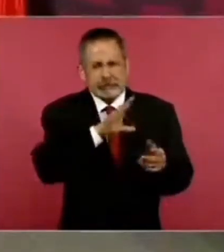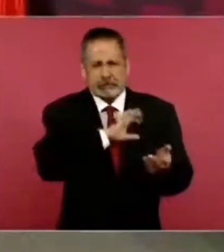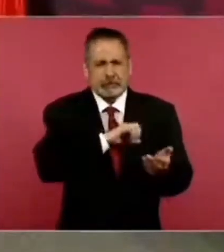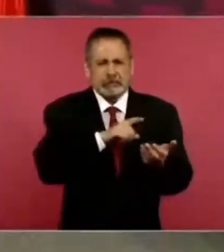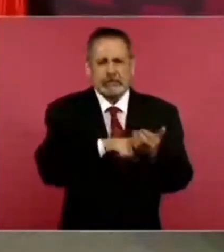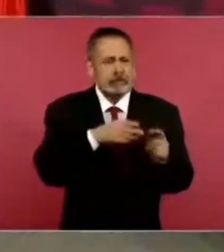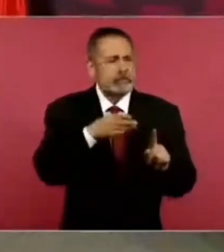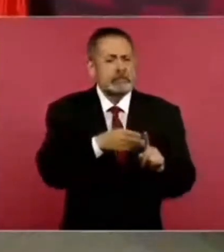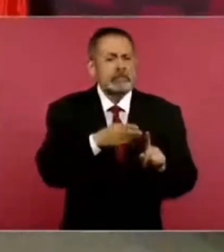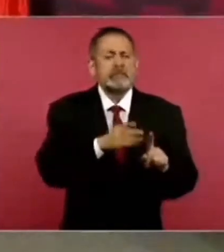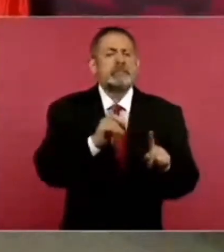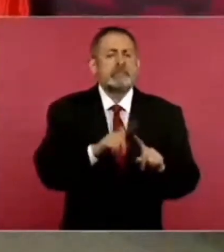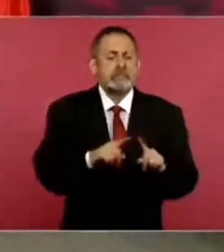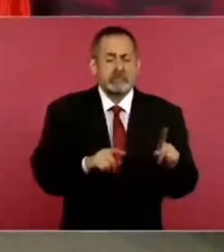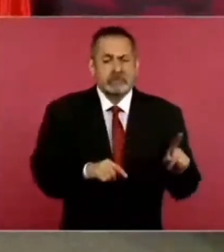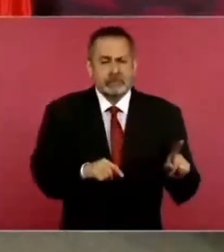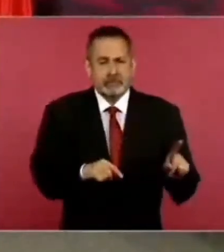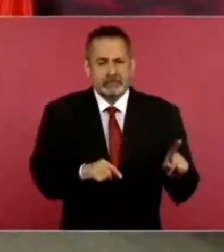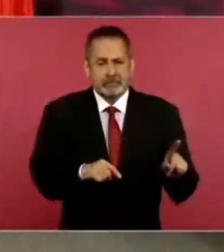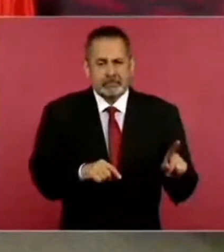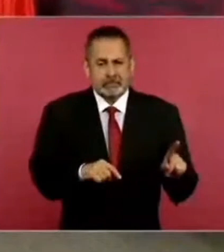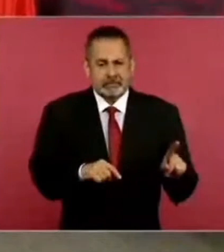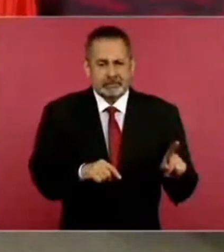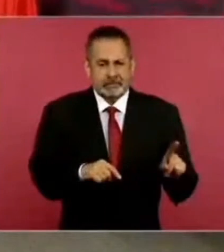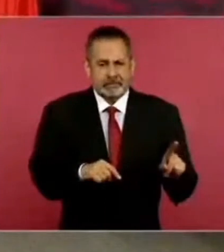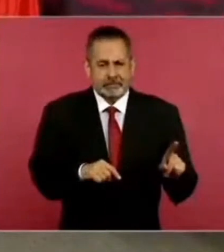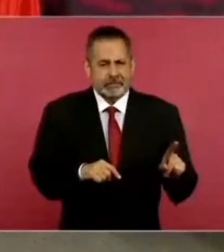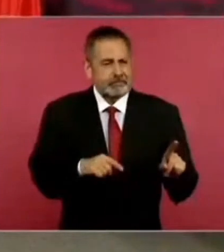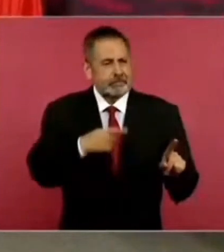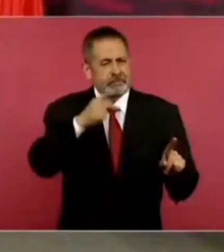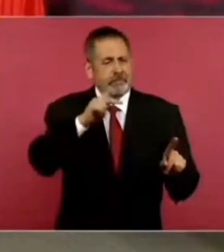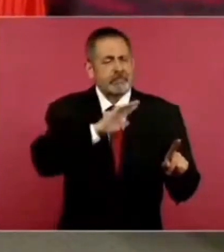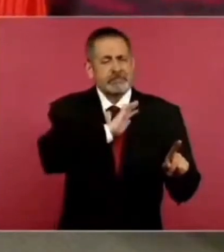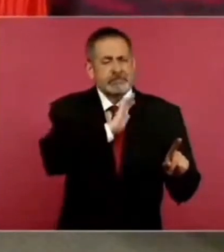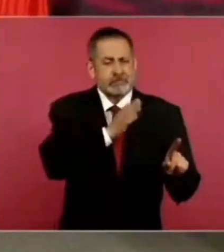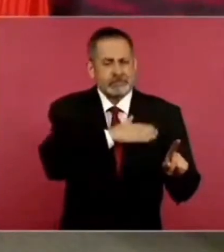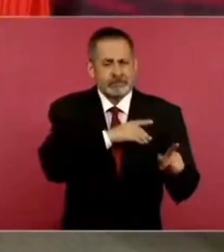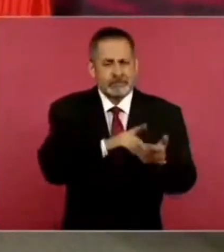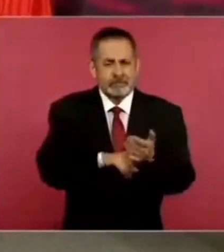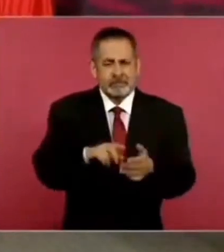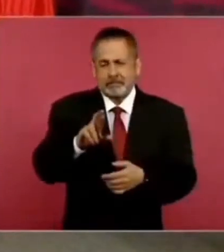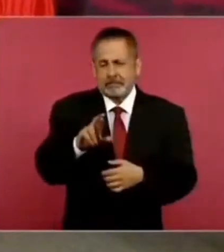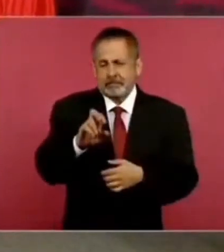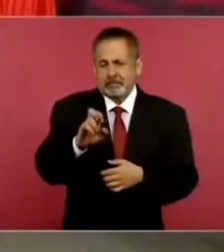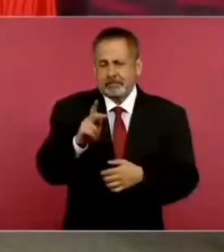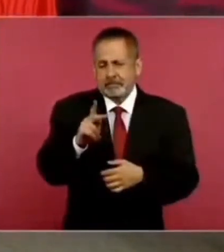a una española, Repsol.